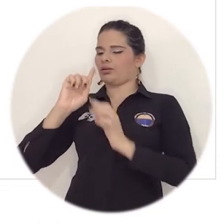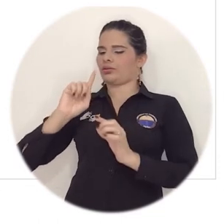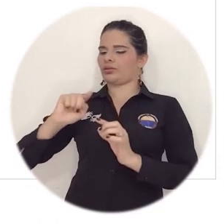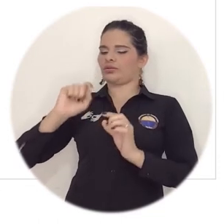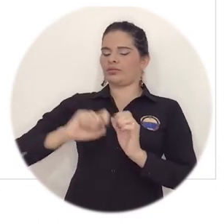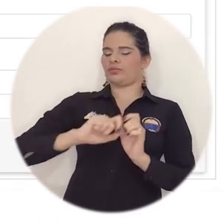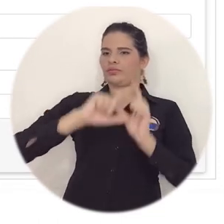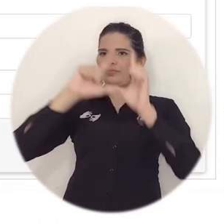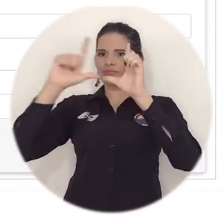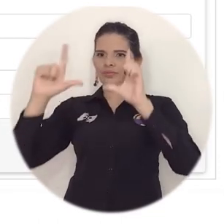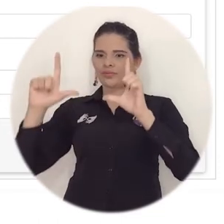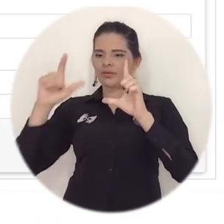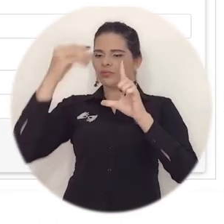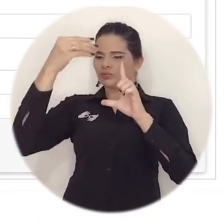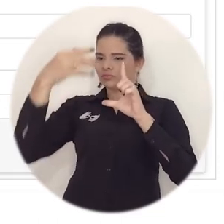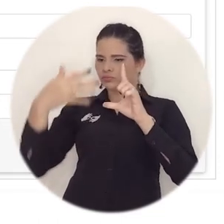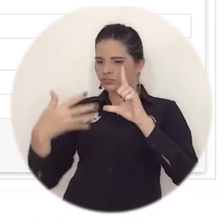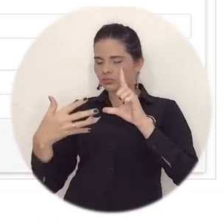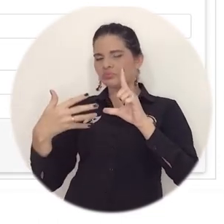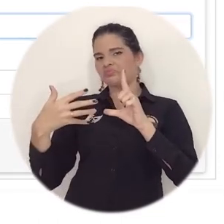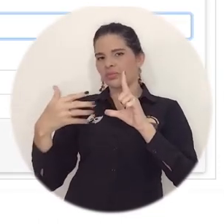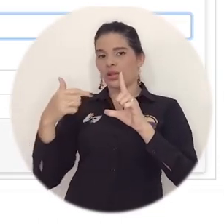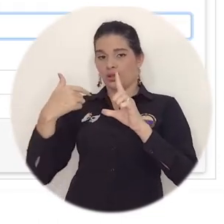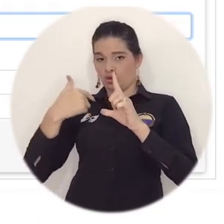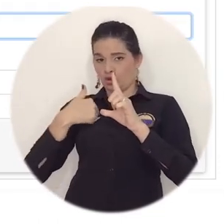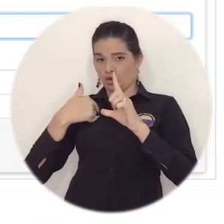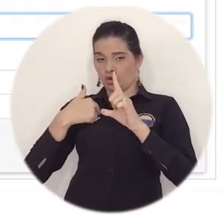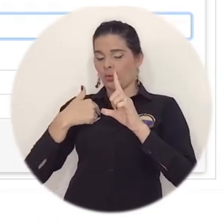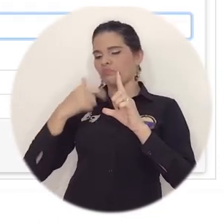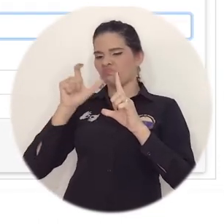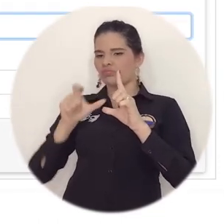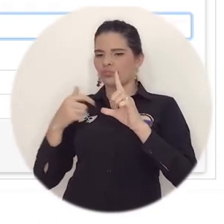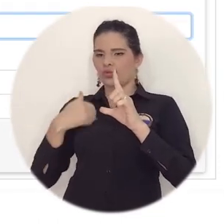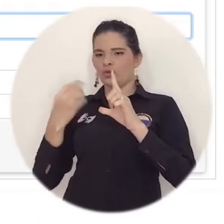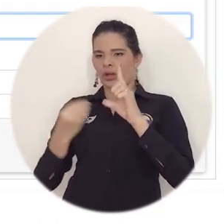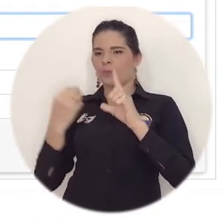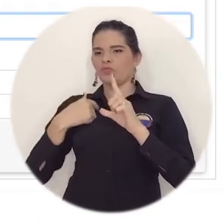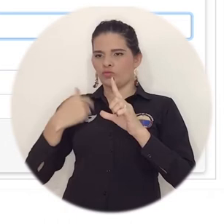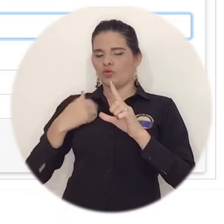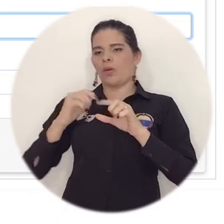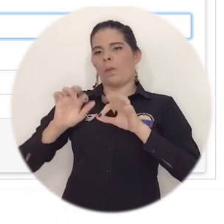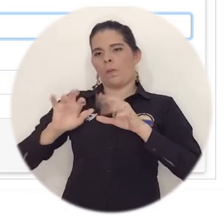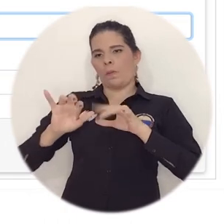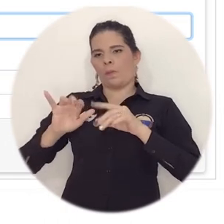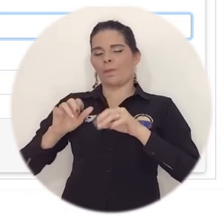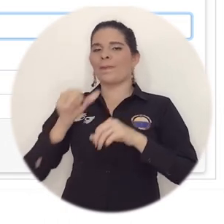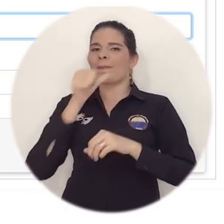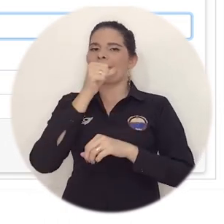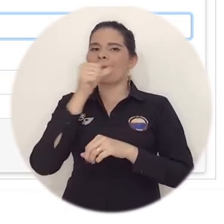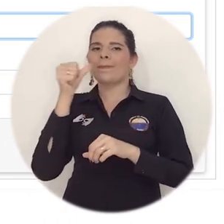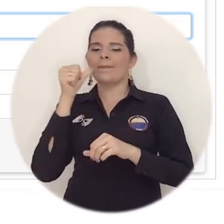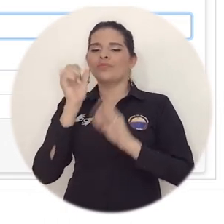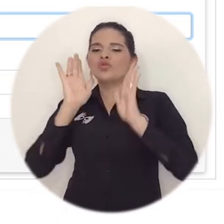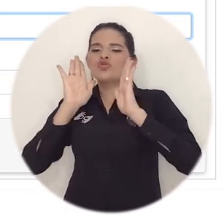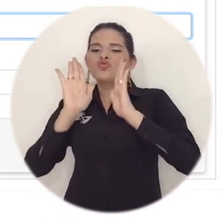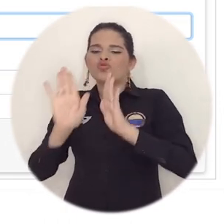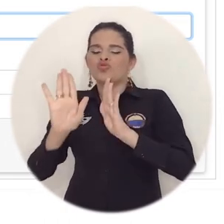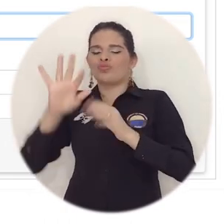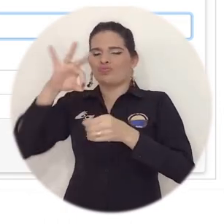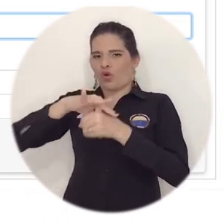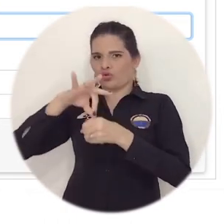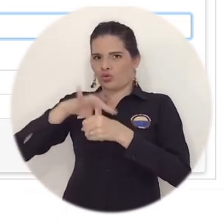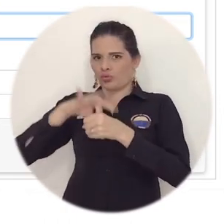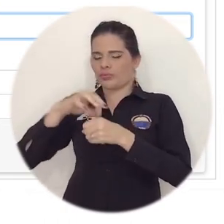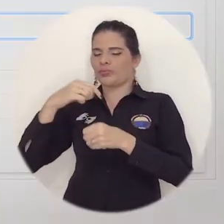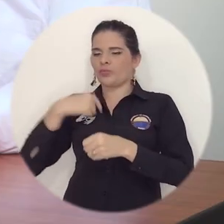un formulario en el cual la persona podrá crear su contraseña para la participación en